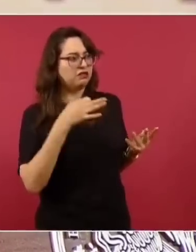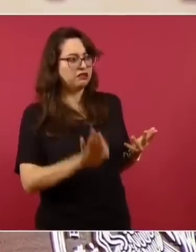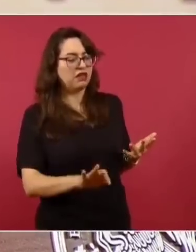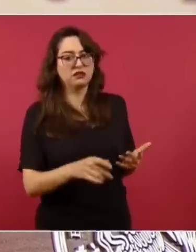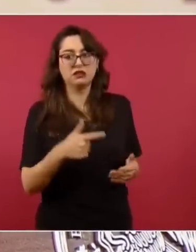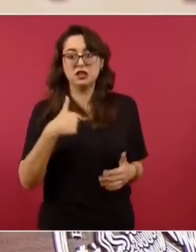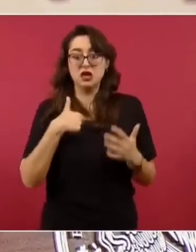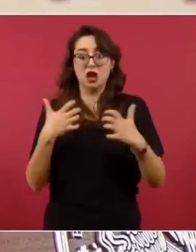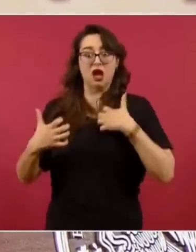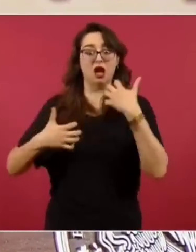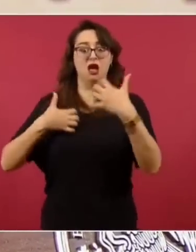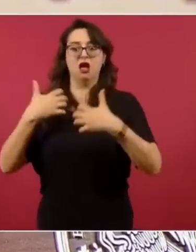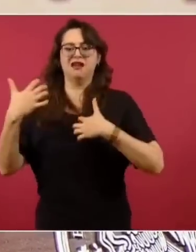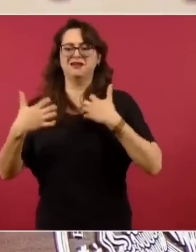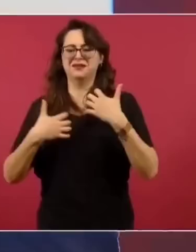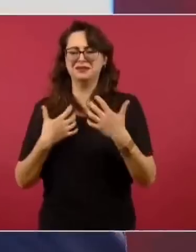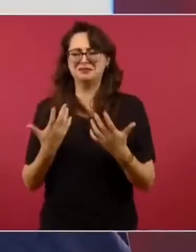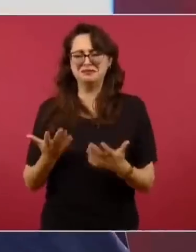en todos.